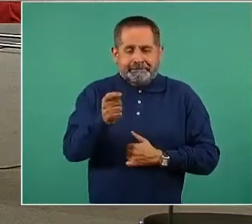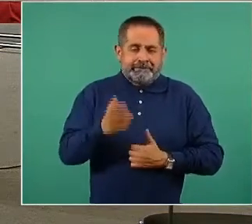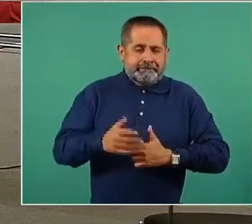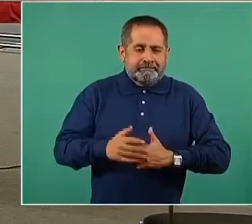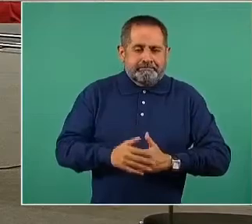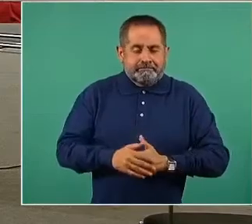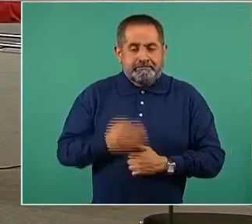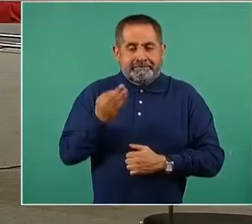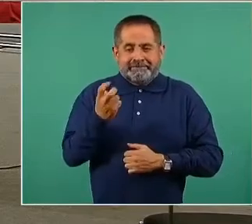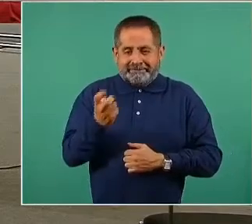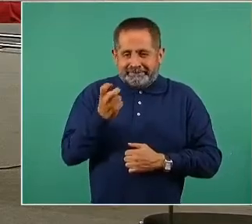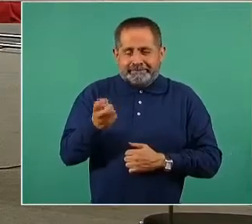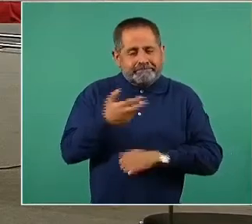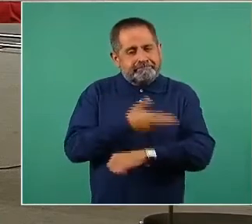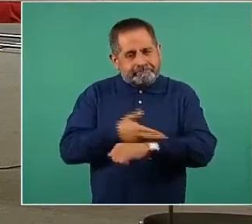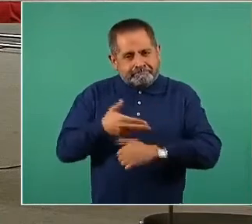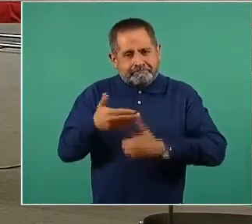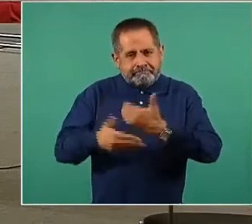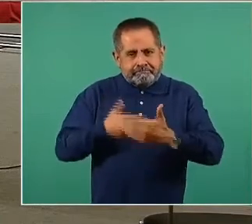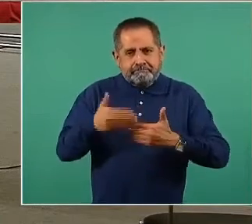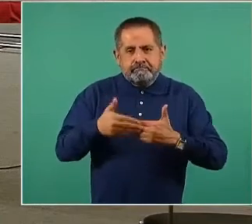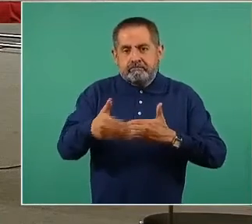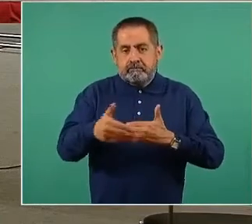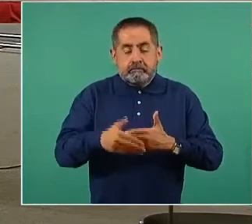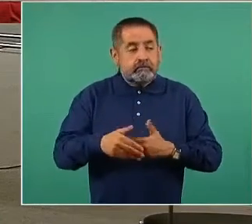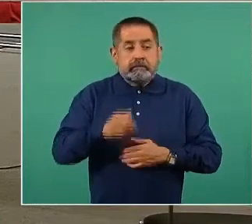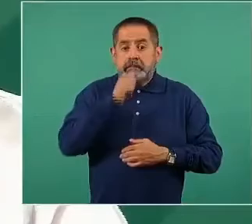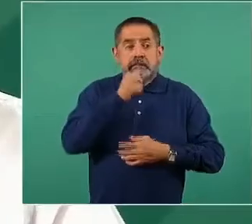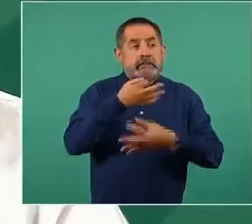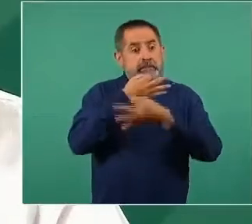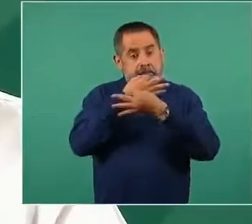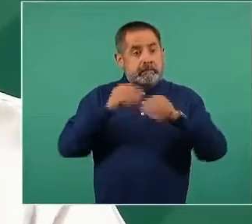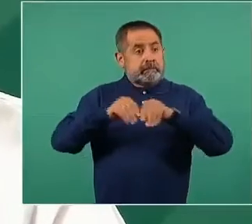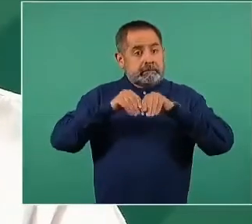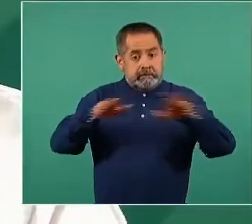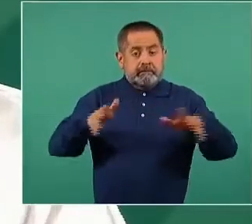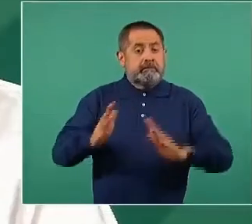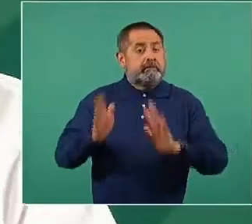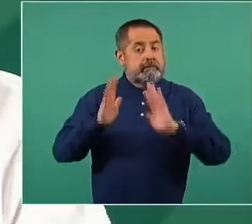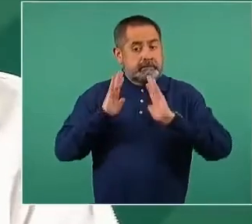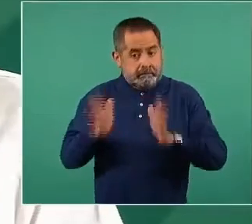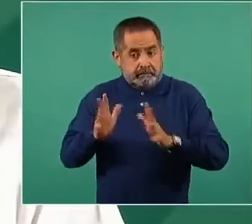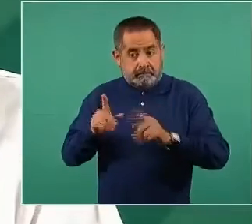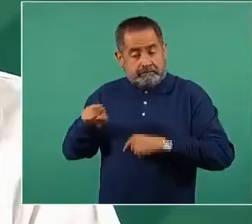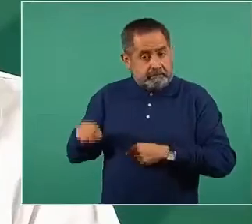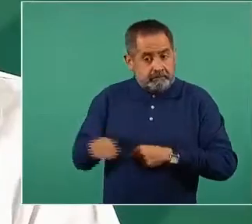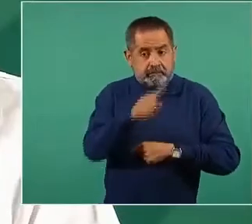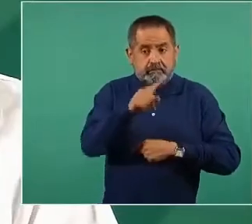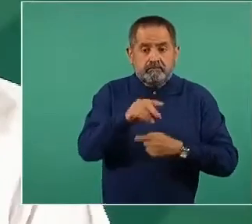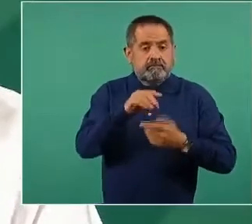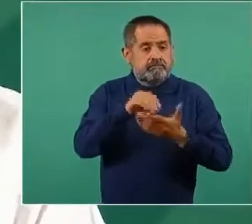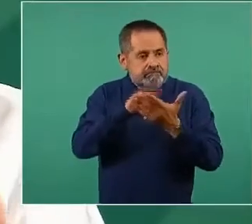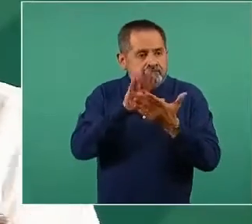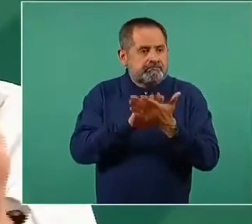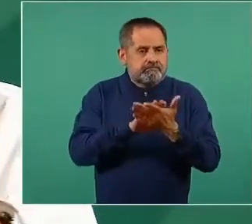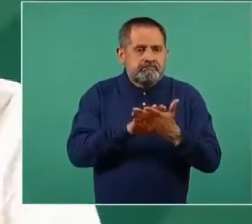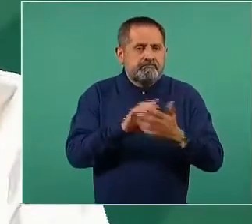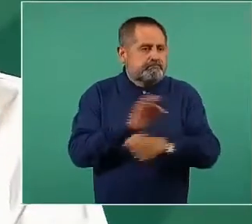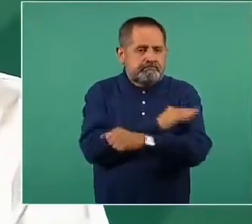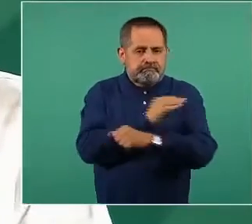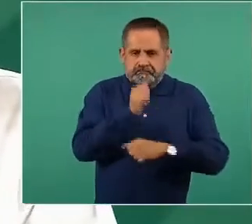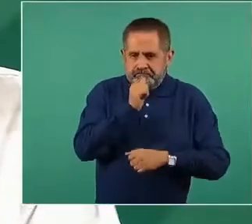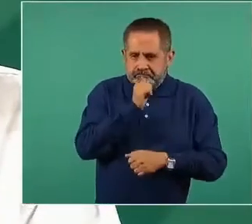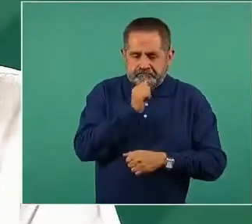este es el proceso, todavía no estamos anunciando la apertura del registro de vacunación porque